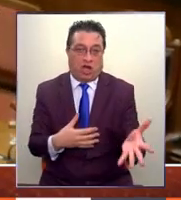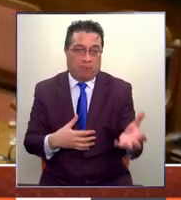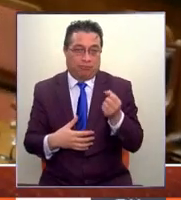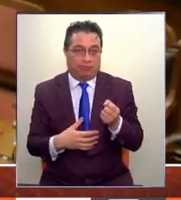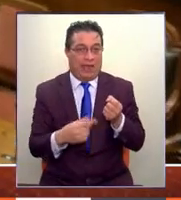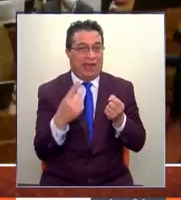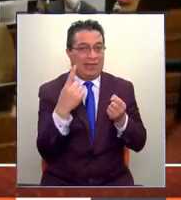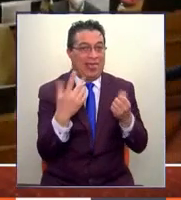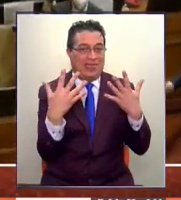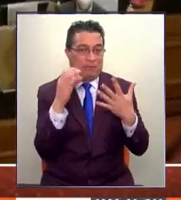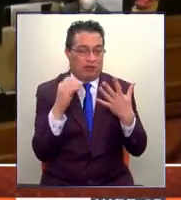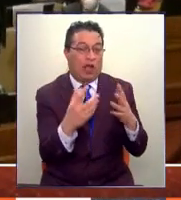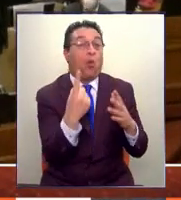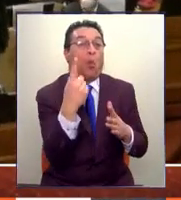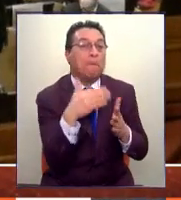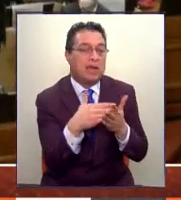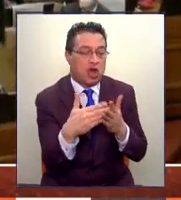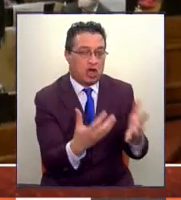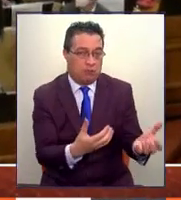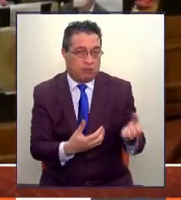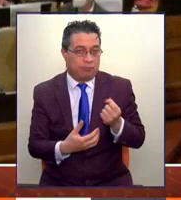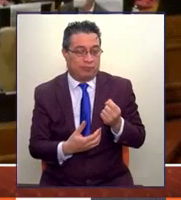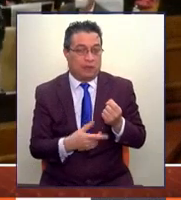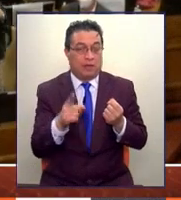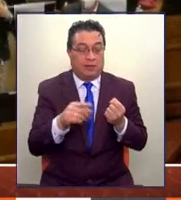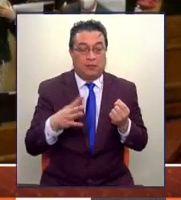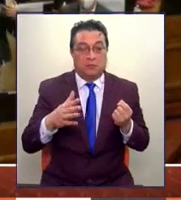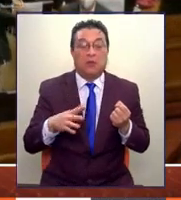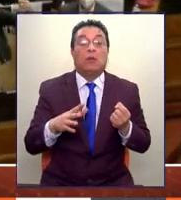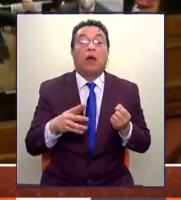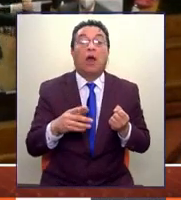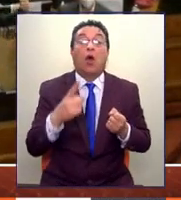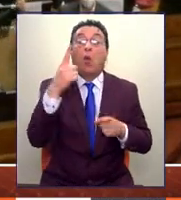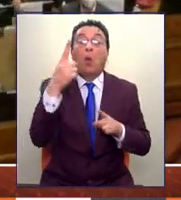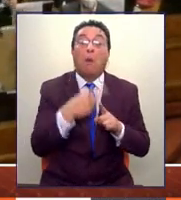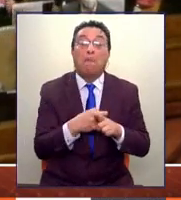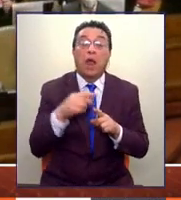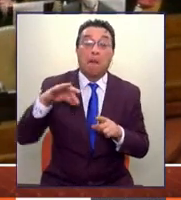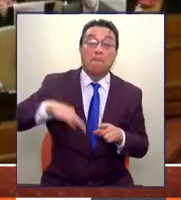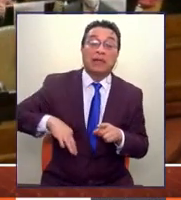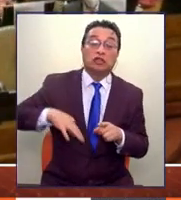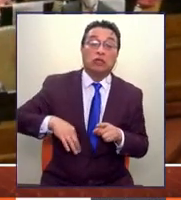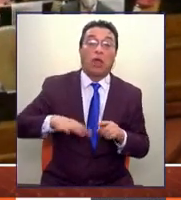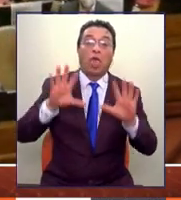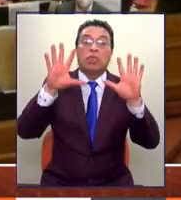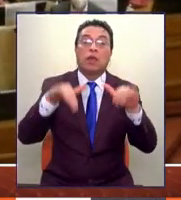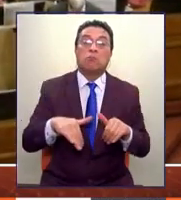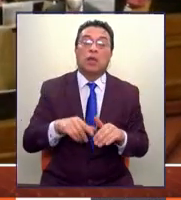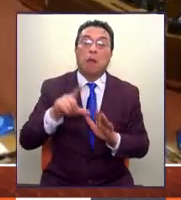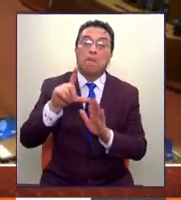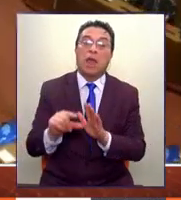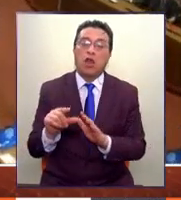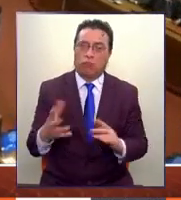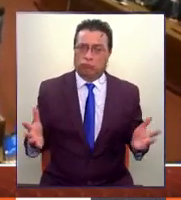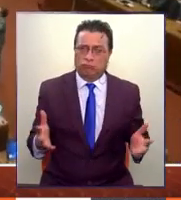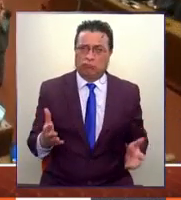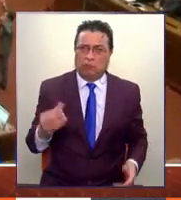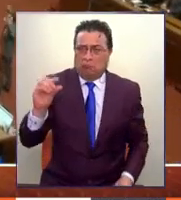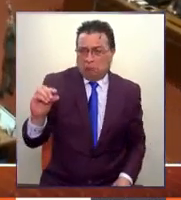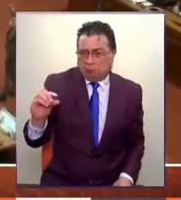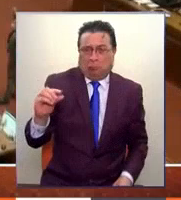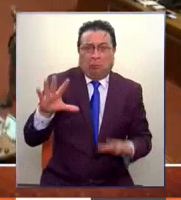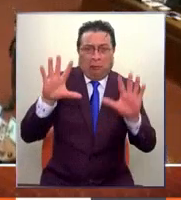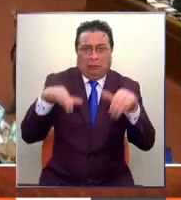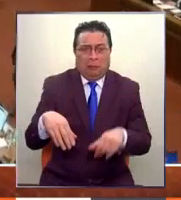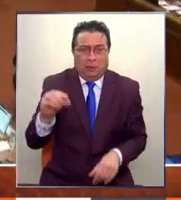10%, y eso significa que su pensión bajaría en 10.000 pesos aproximadamente cada mes, de 149.480